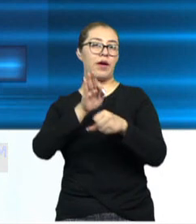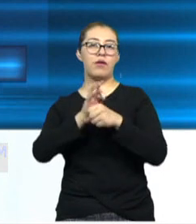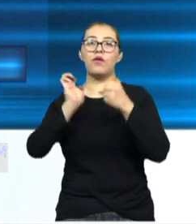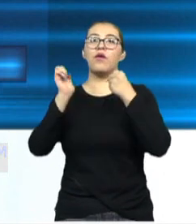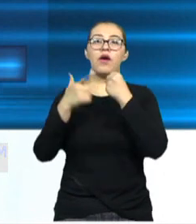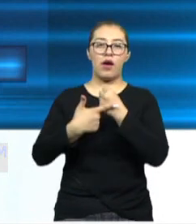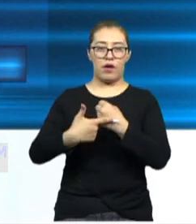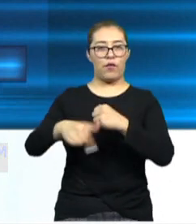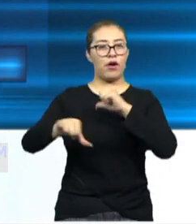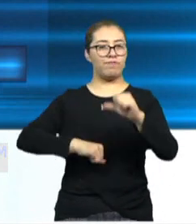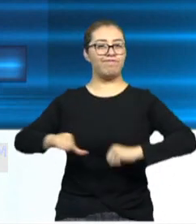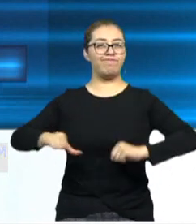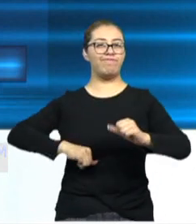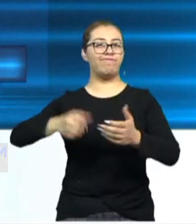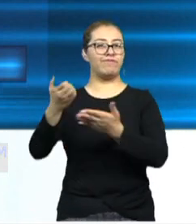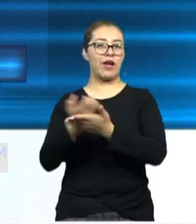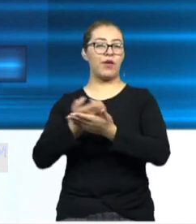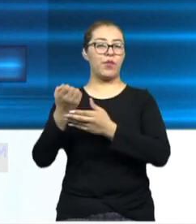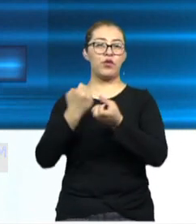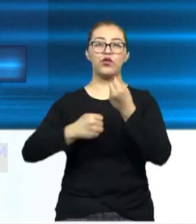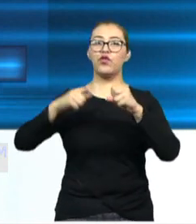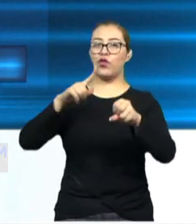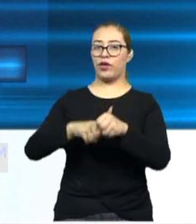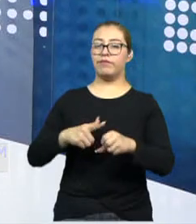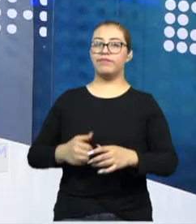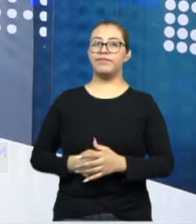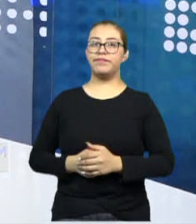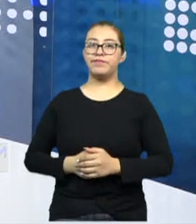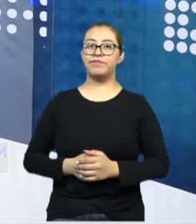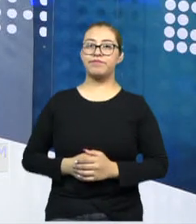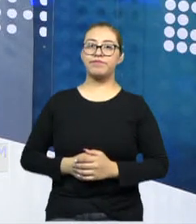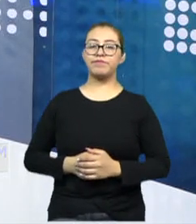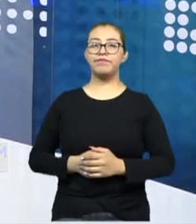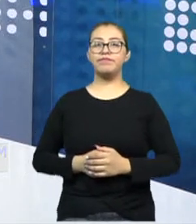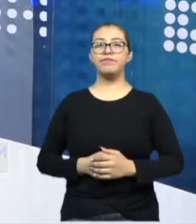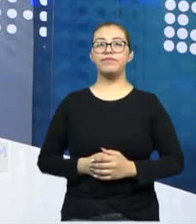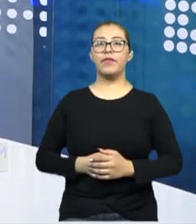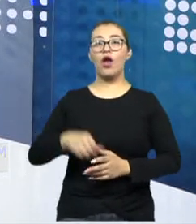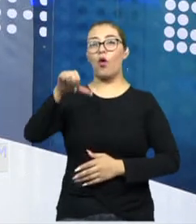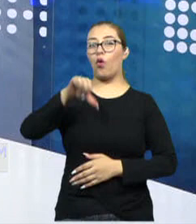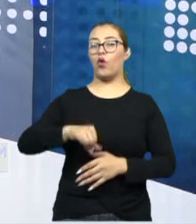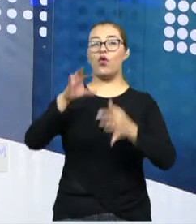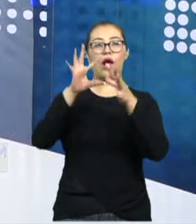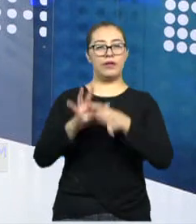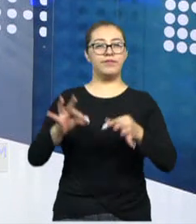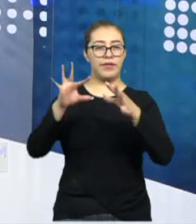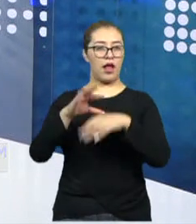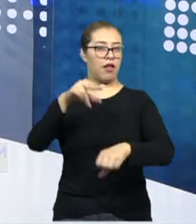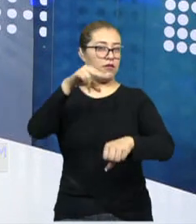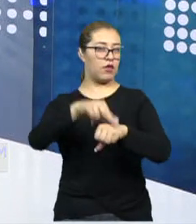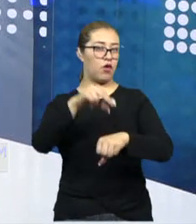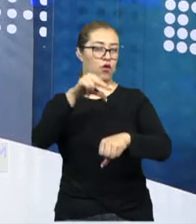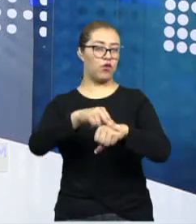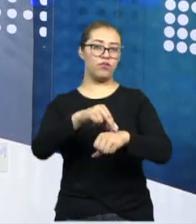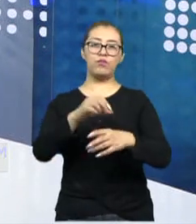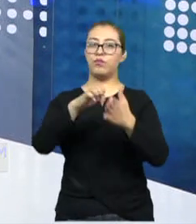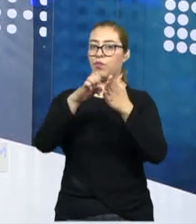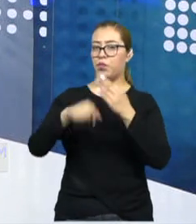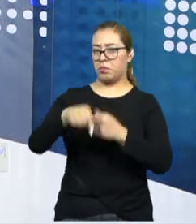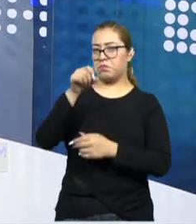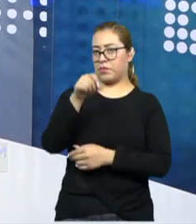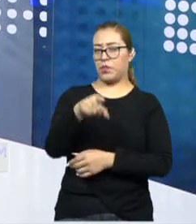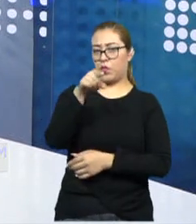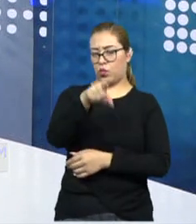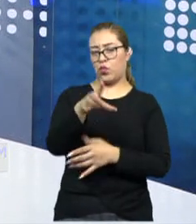actividades económicas o sociales. Hoy lo comentaba precisamente, doctor, esto que nos compartes